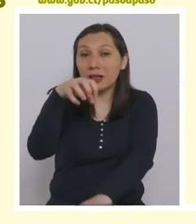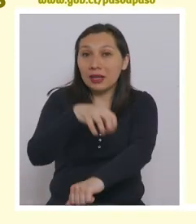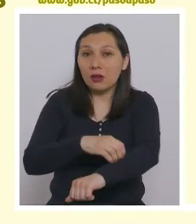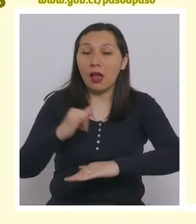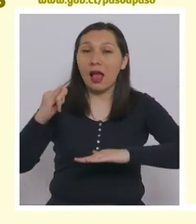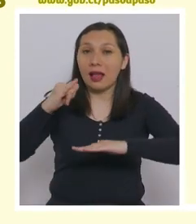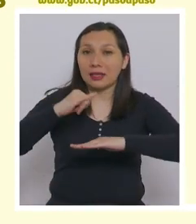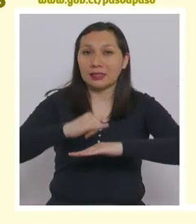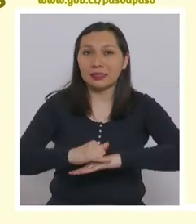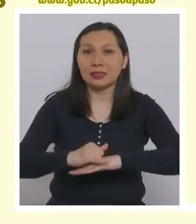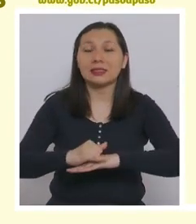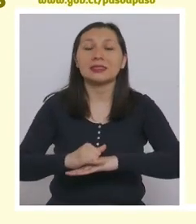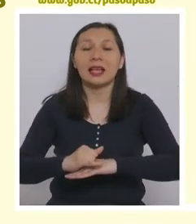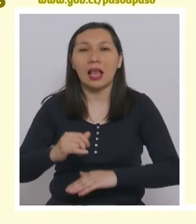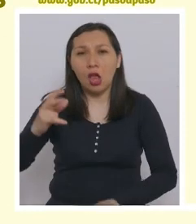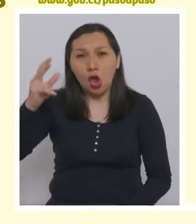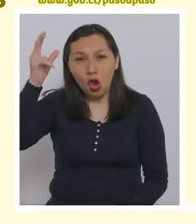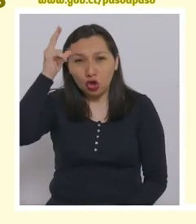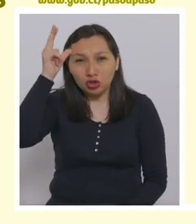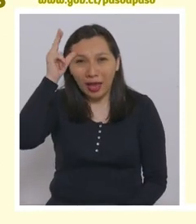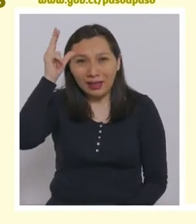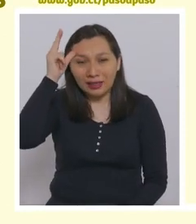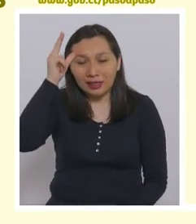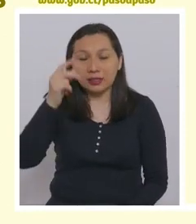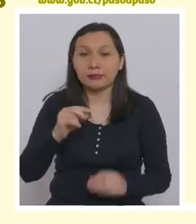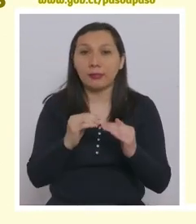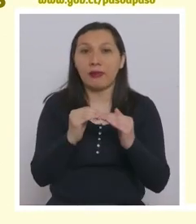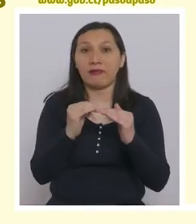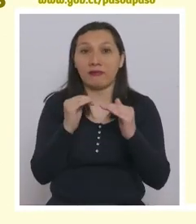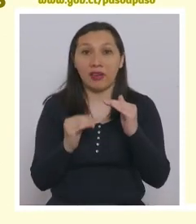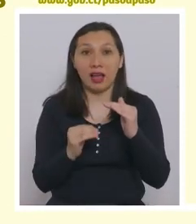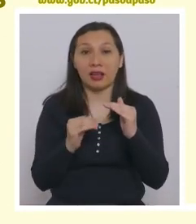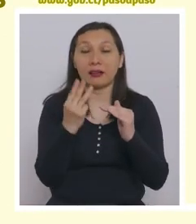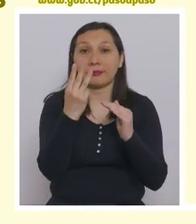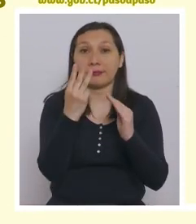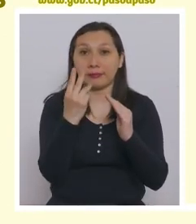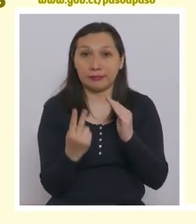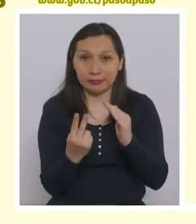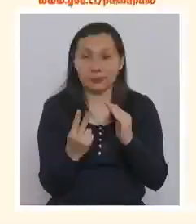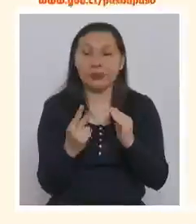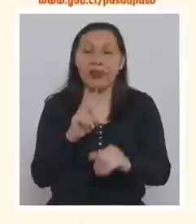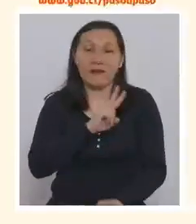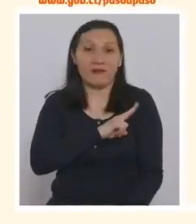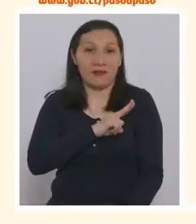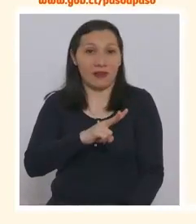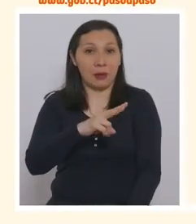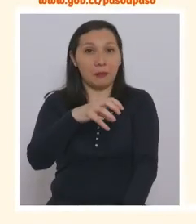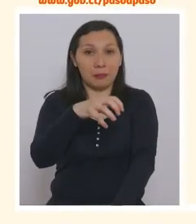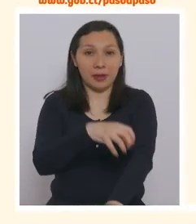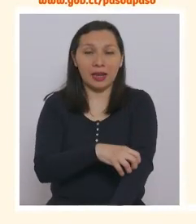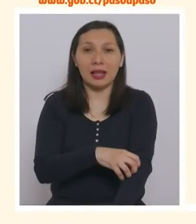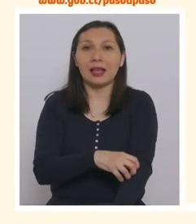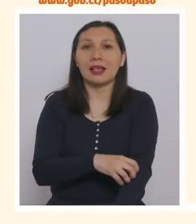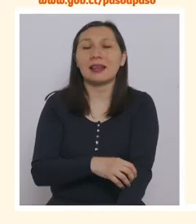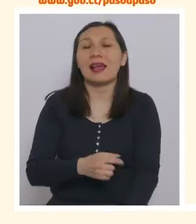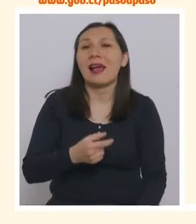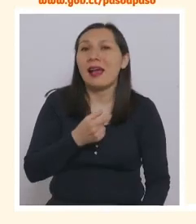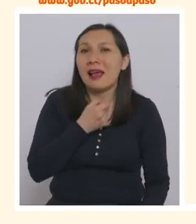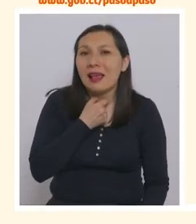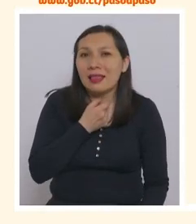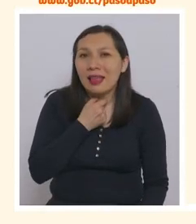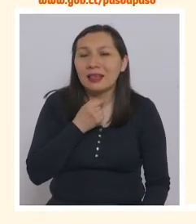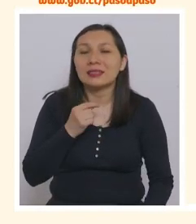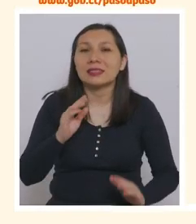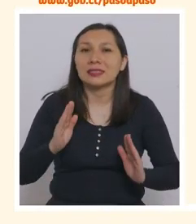Aysén, Coyaique. Retroceden a transición en la región de Valparaíso, Cartagena y